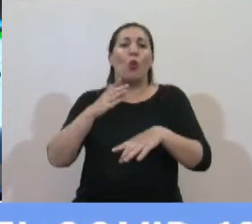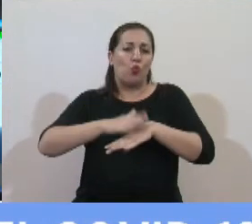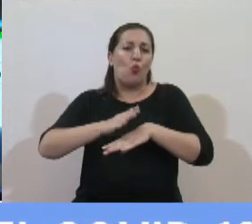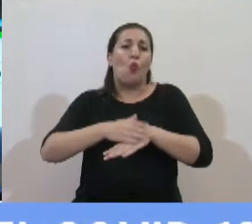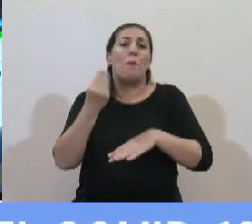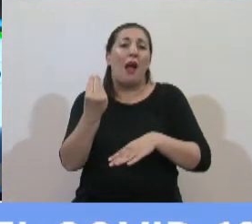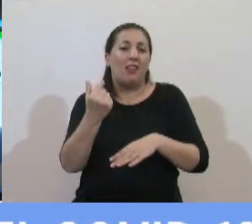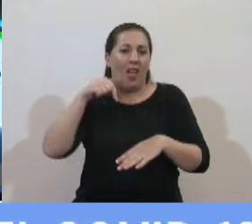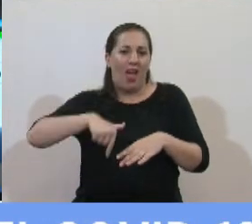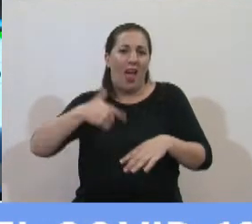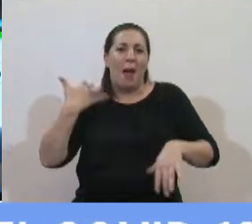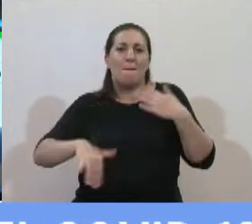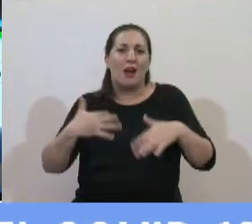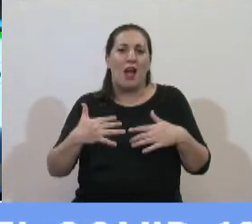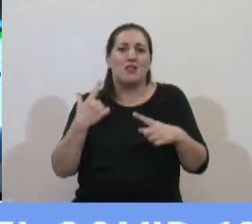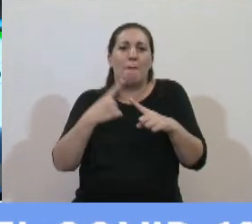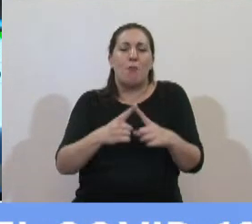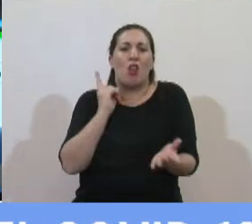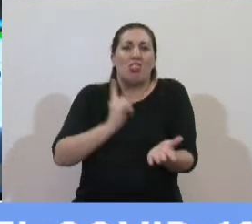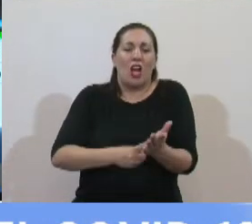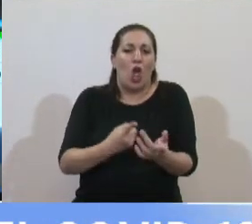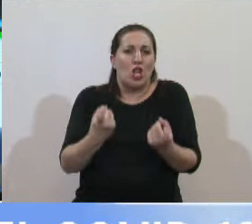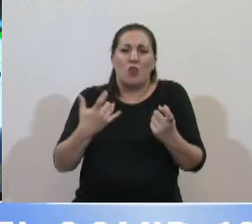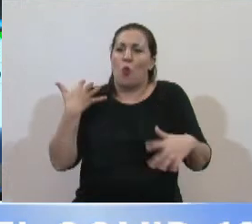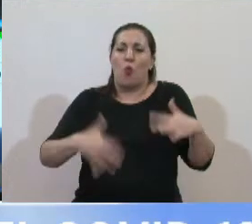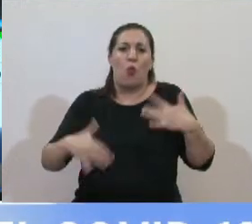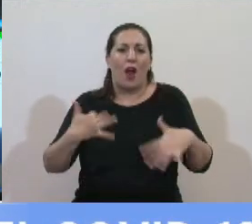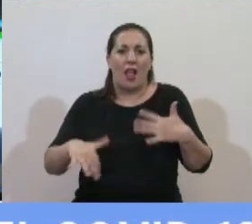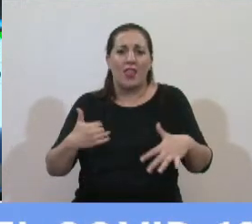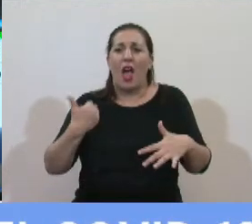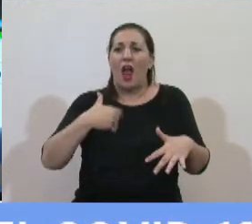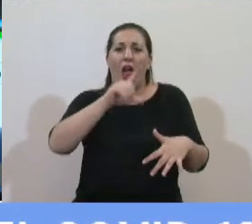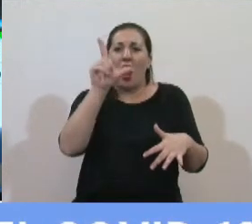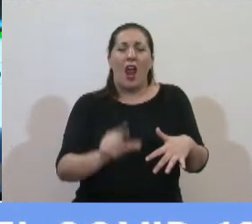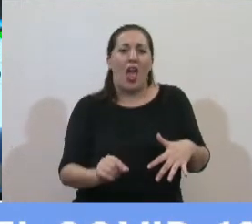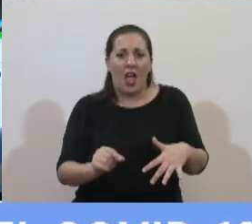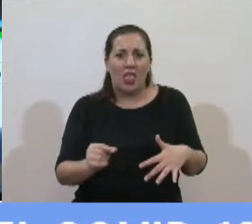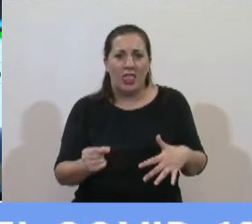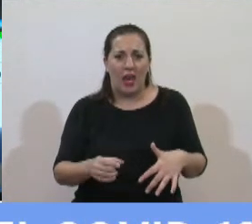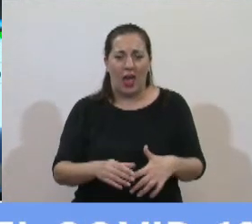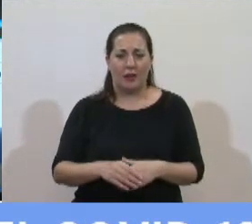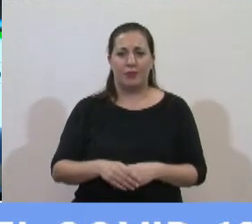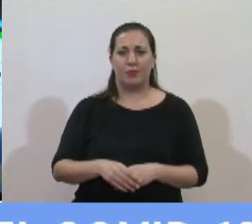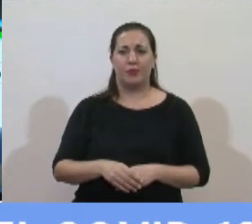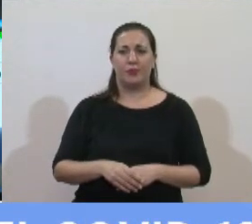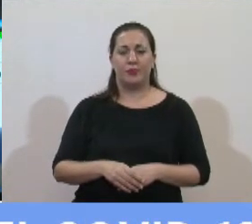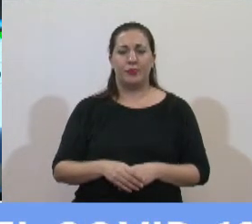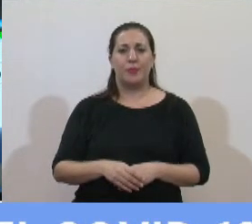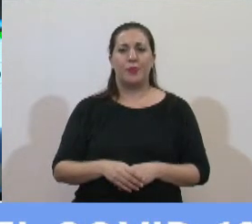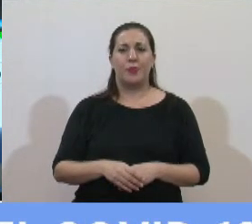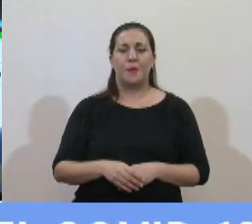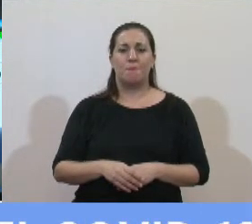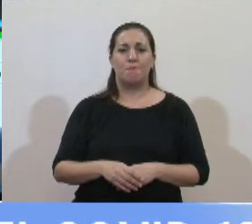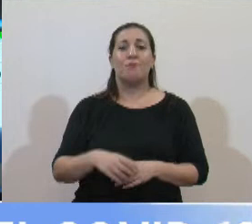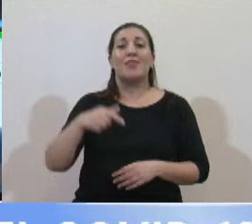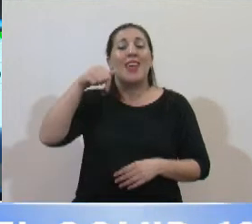emergencias por decretos de necesidad y urgencia ya no hay margen en la Argentina para decretos de necesidad y urgencia es tiempo que